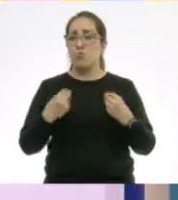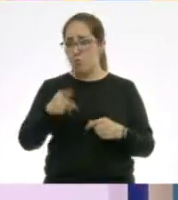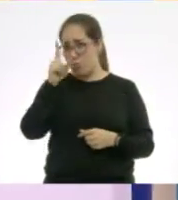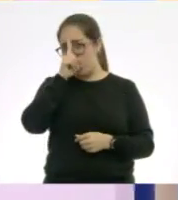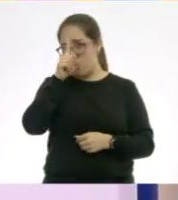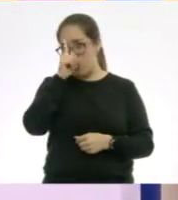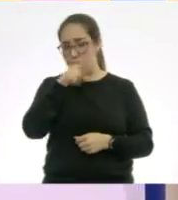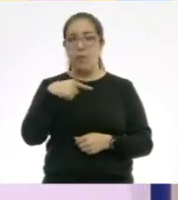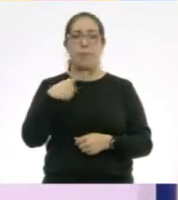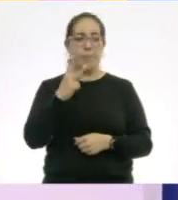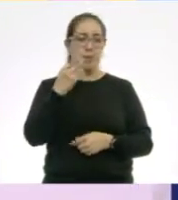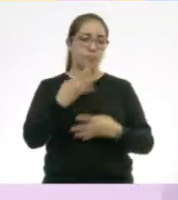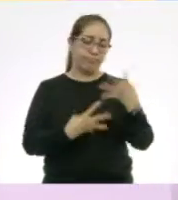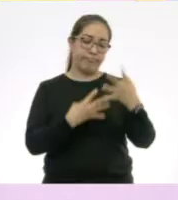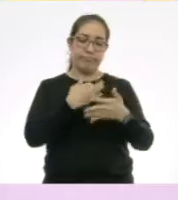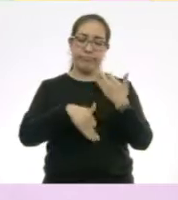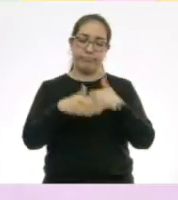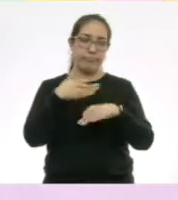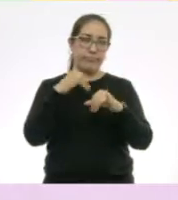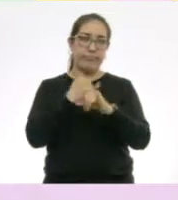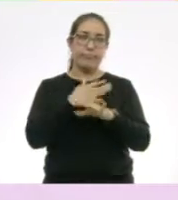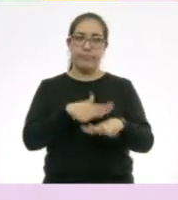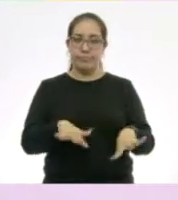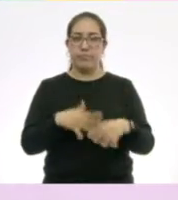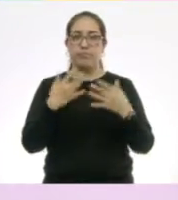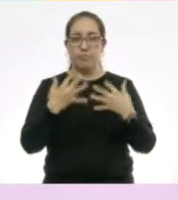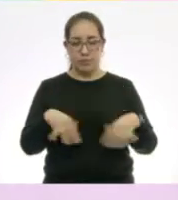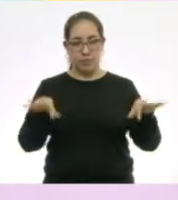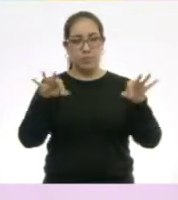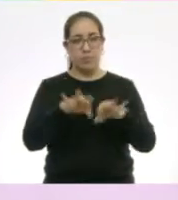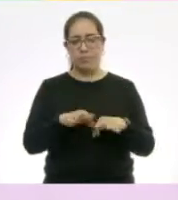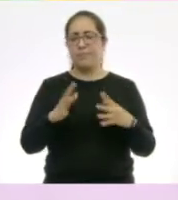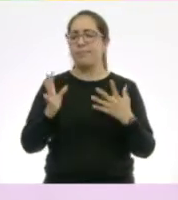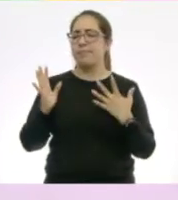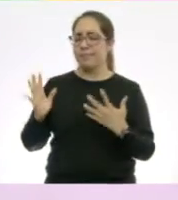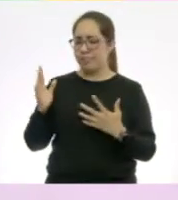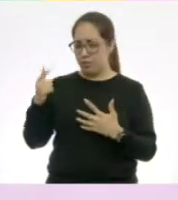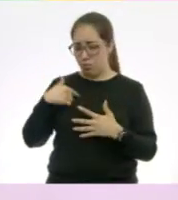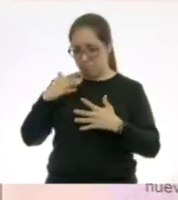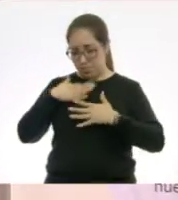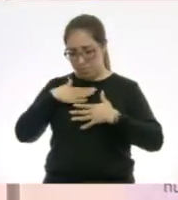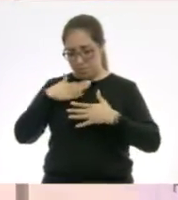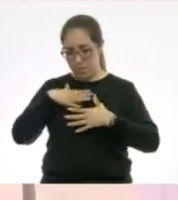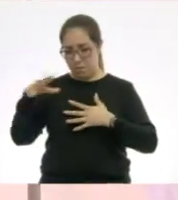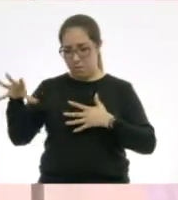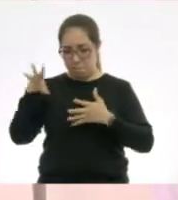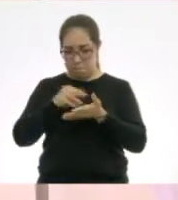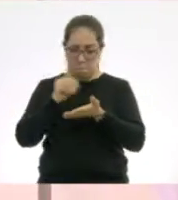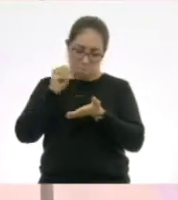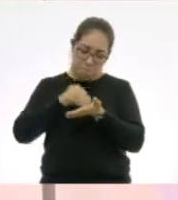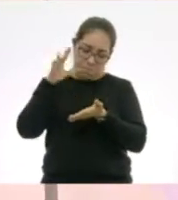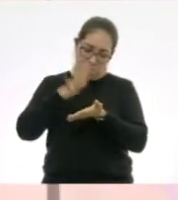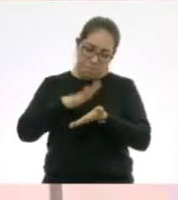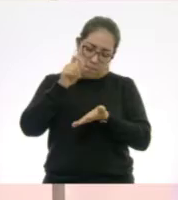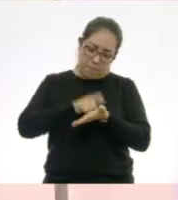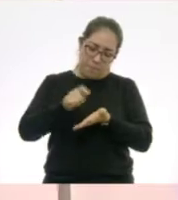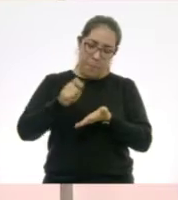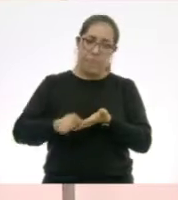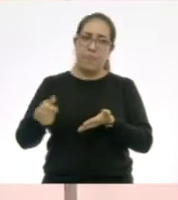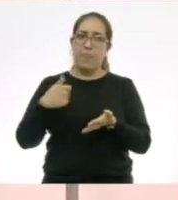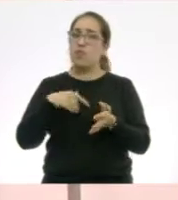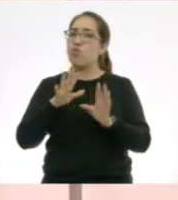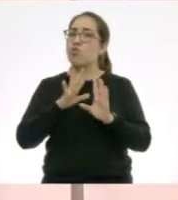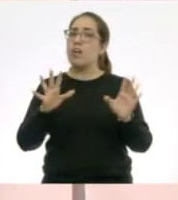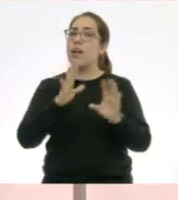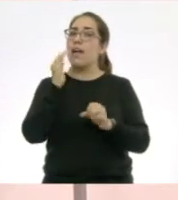Pero estas todas son importantes. Sí, sí, sí. Entonces, yo hago mi ficha. Perfecto. Y yo ya terminé